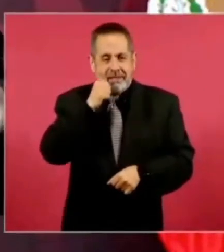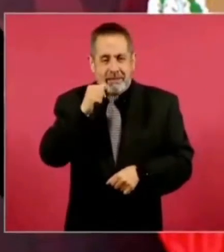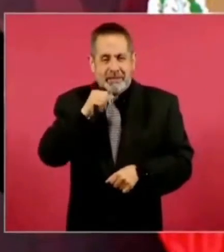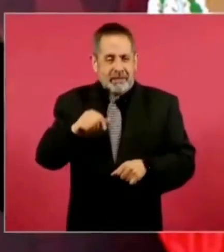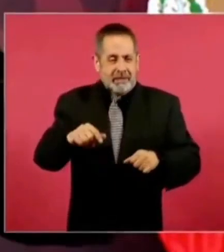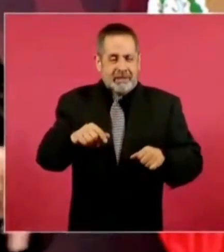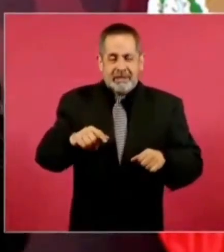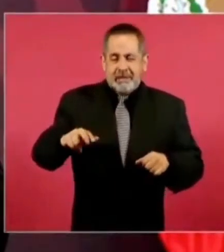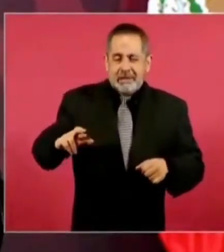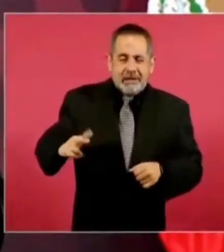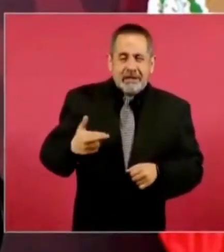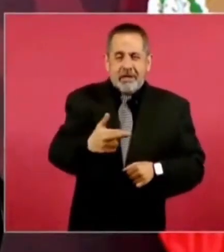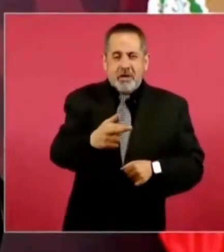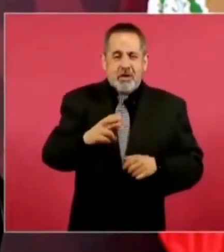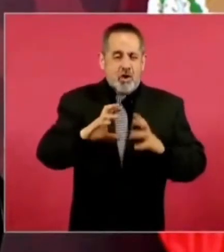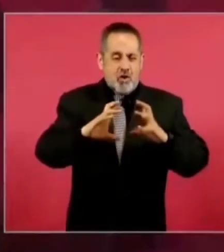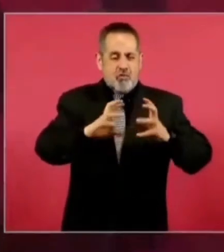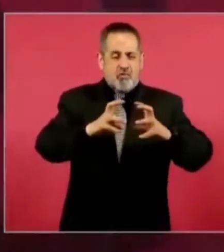alambradas y